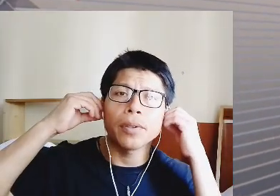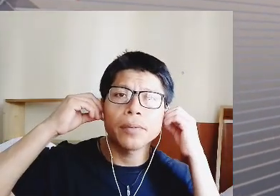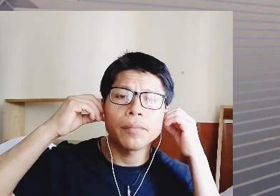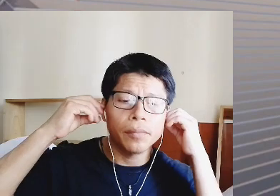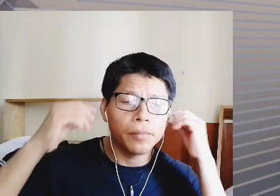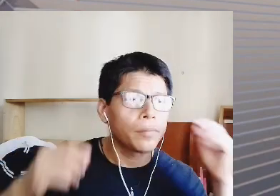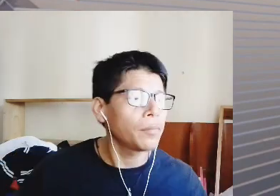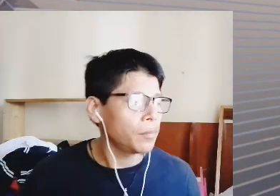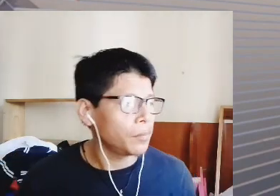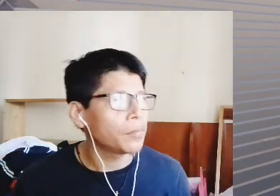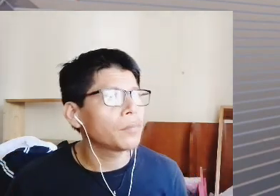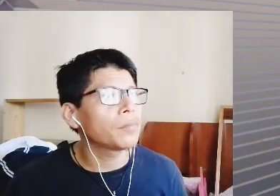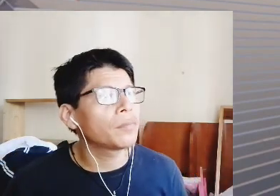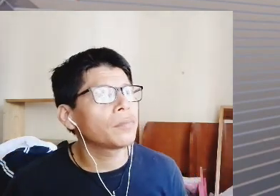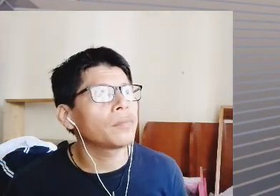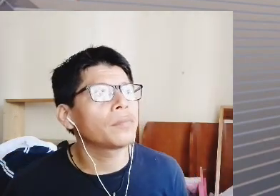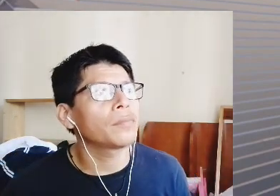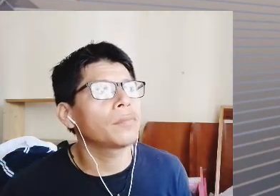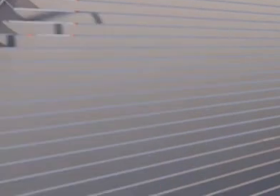López Obrador